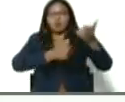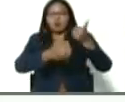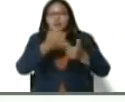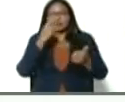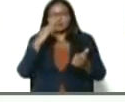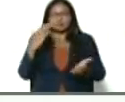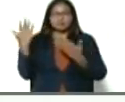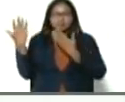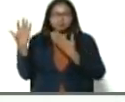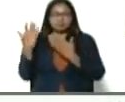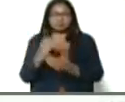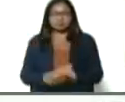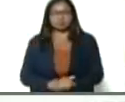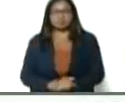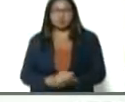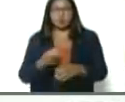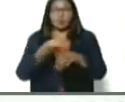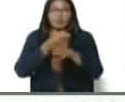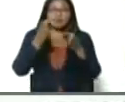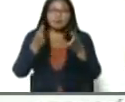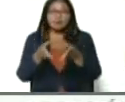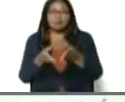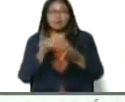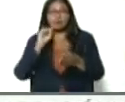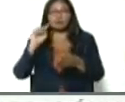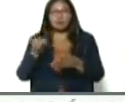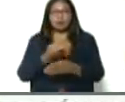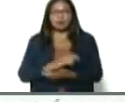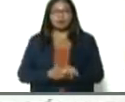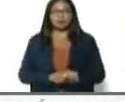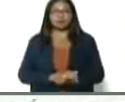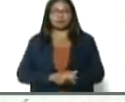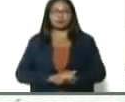adelante, compañero gobernador, desde el guarico.